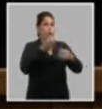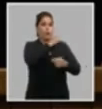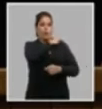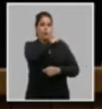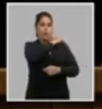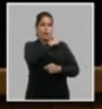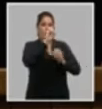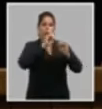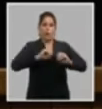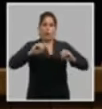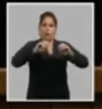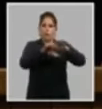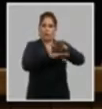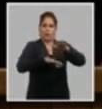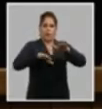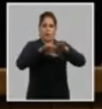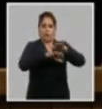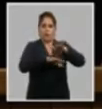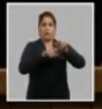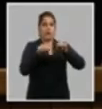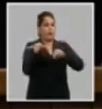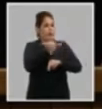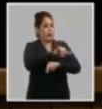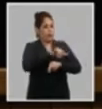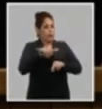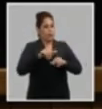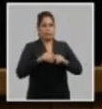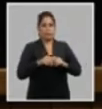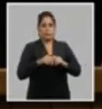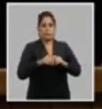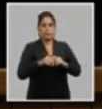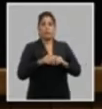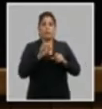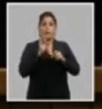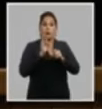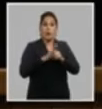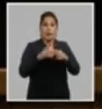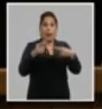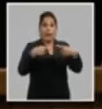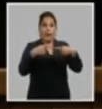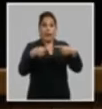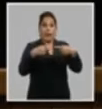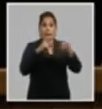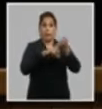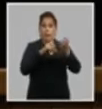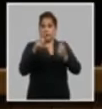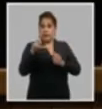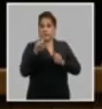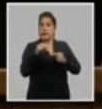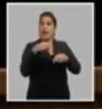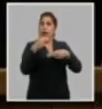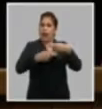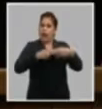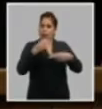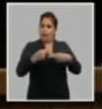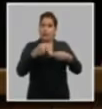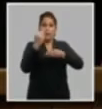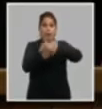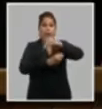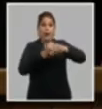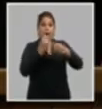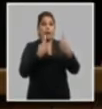cuadros y organizaciones de base de igual forma encomienda al pleno del comité central realizar las